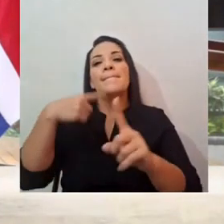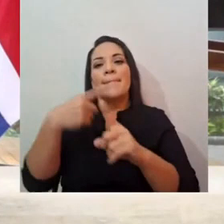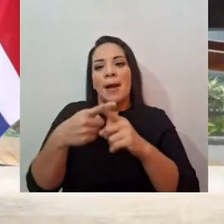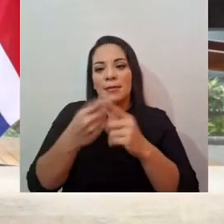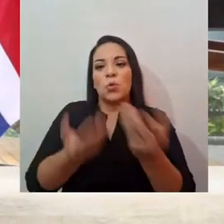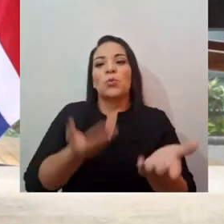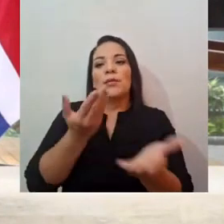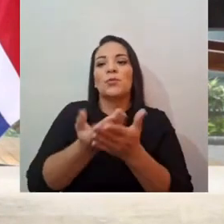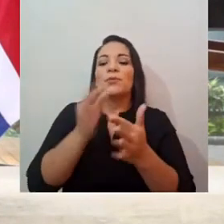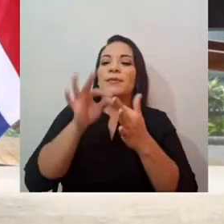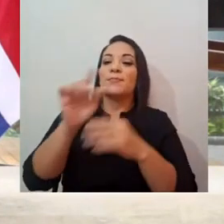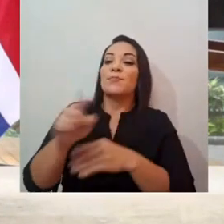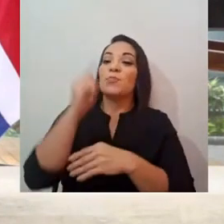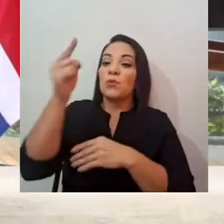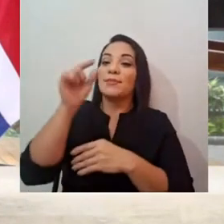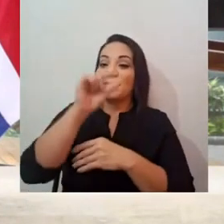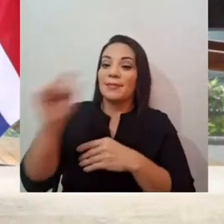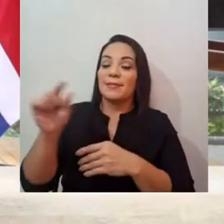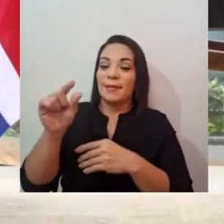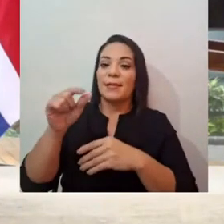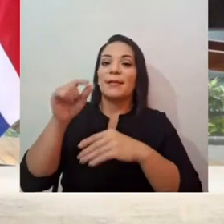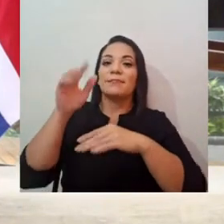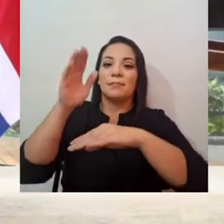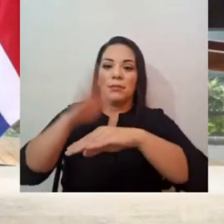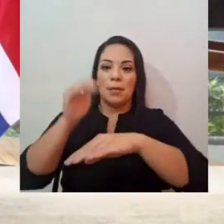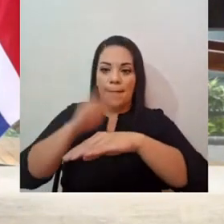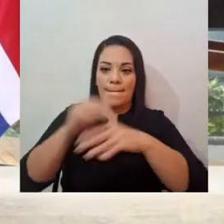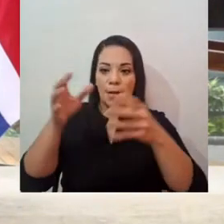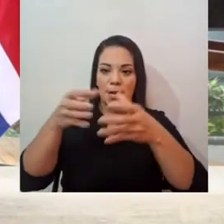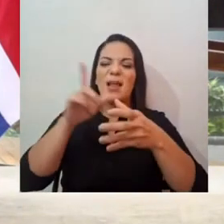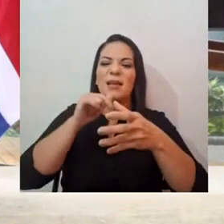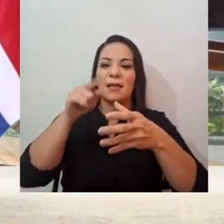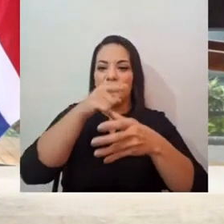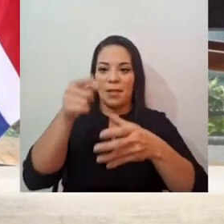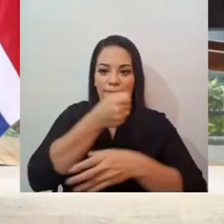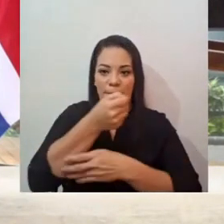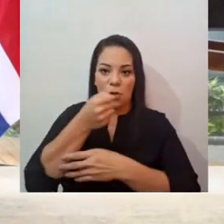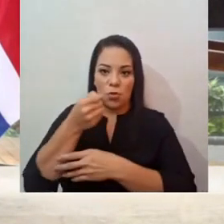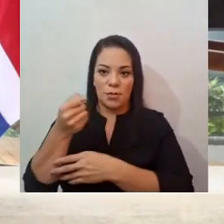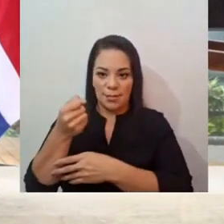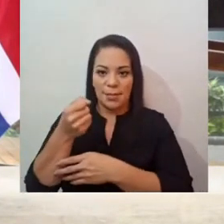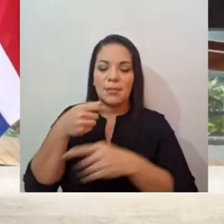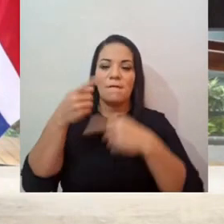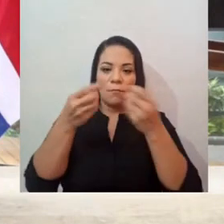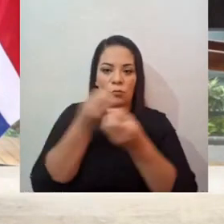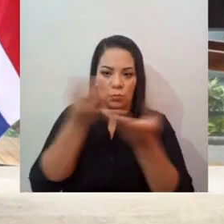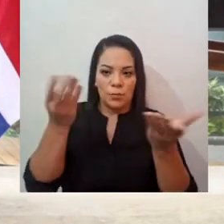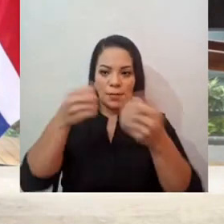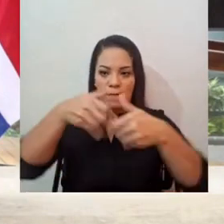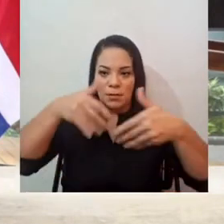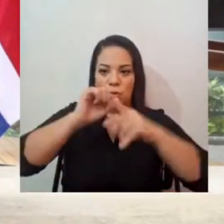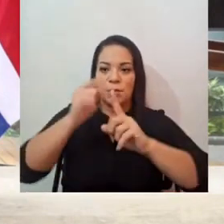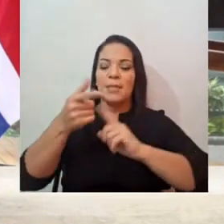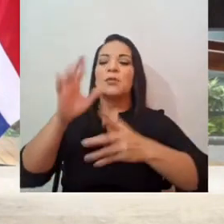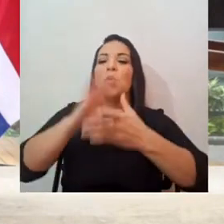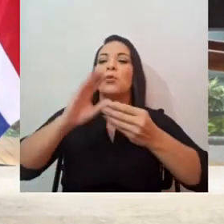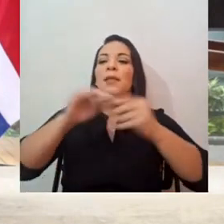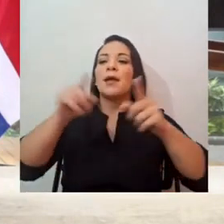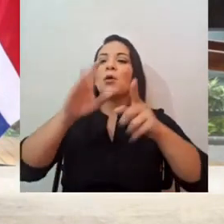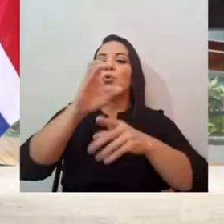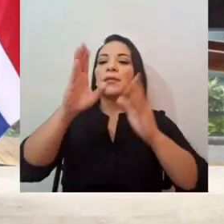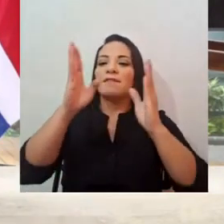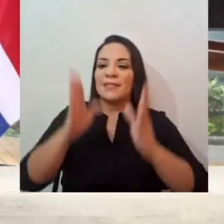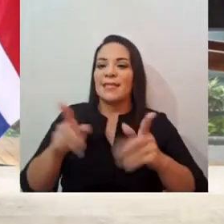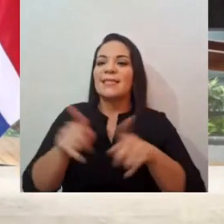la semana entrante los vamos a convocar a los señores de los medios, y también lo publicaremos en redes, para contarle a los costarricenses